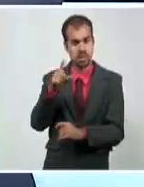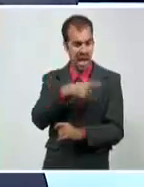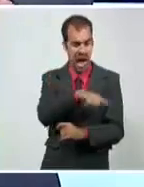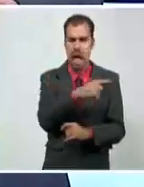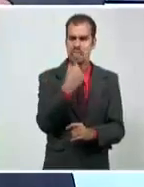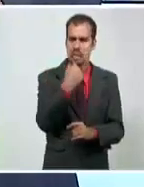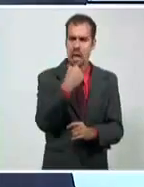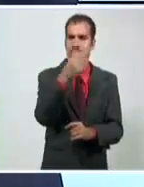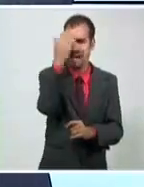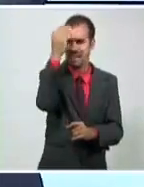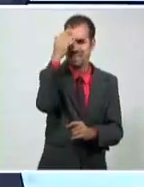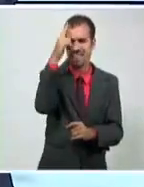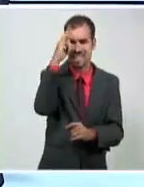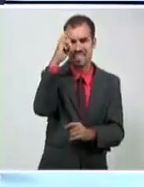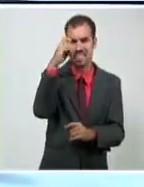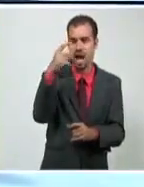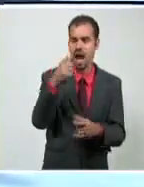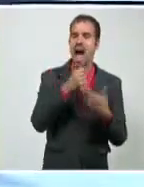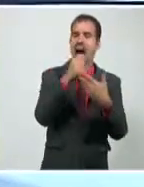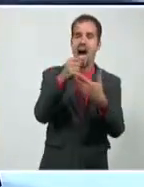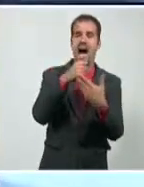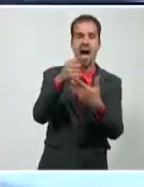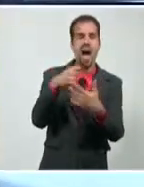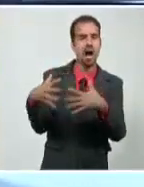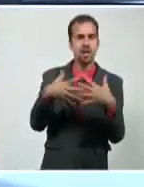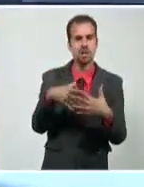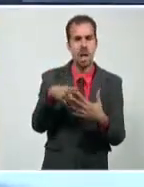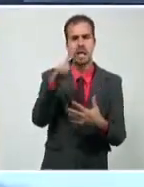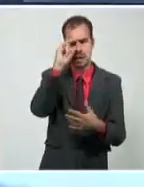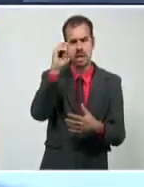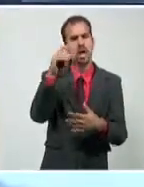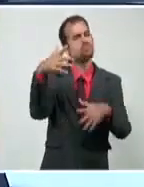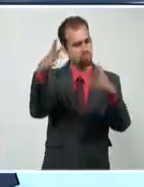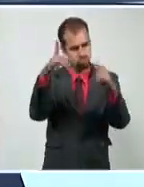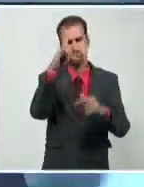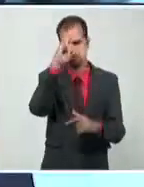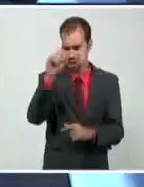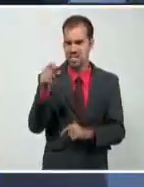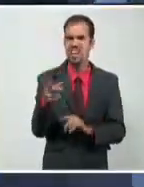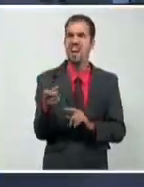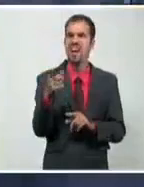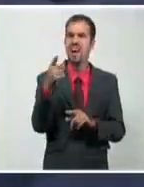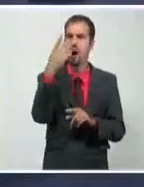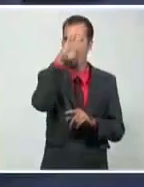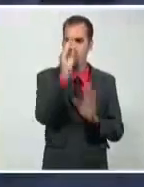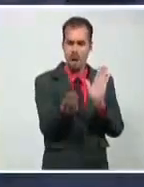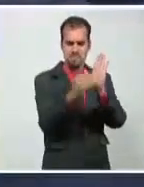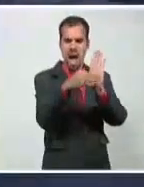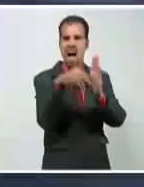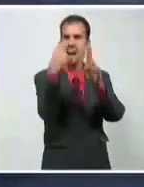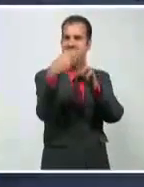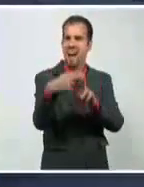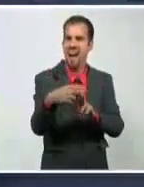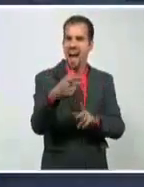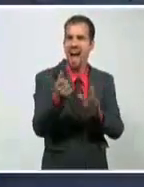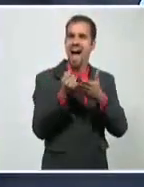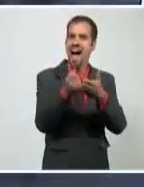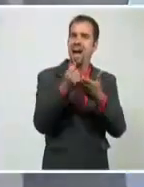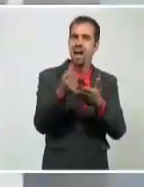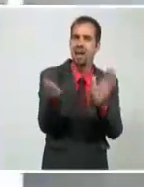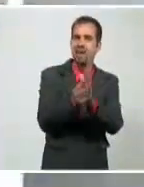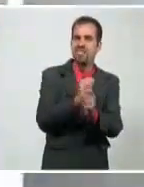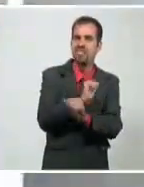reacciones absurdas como la de incluir a Cuba en la lista de países patrocinadores del terrorismo. Mírenlo aquí, no lo digo yo, en un tuit, él lo afirma,